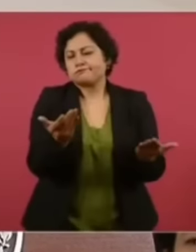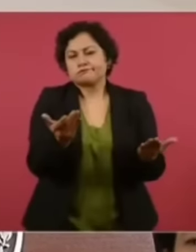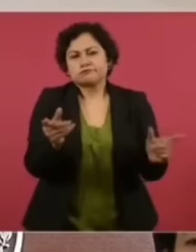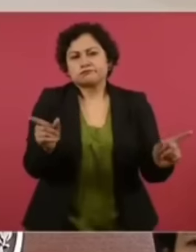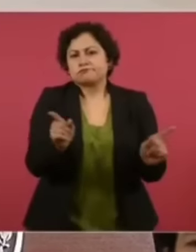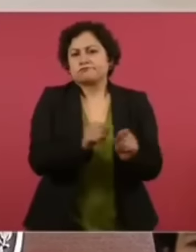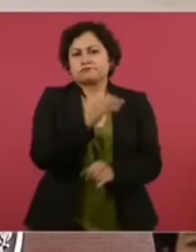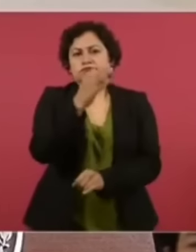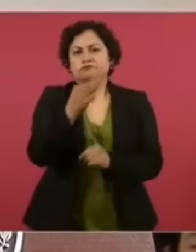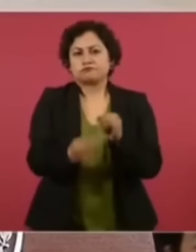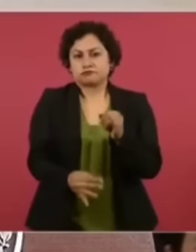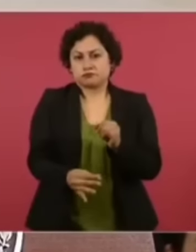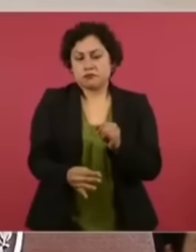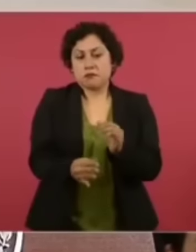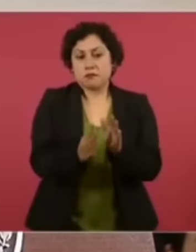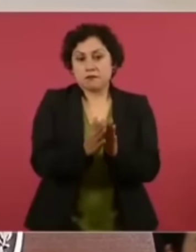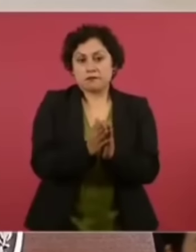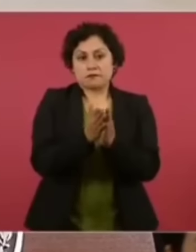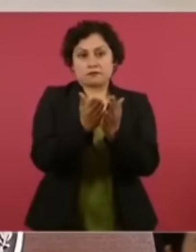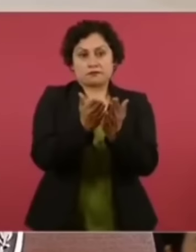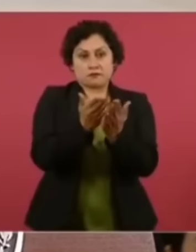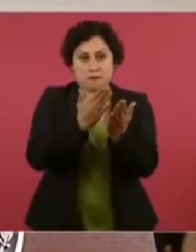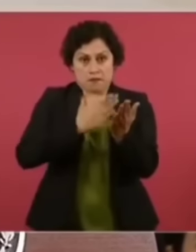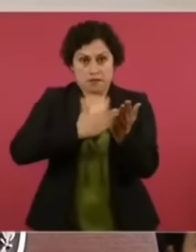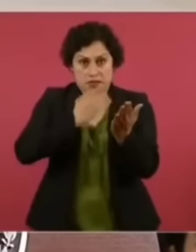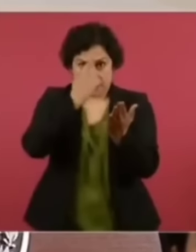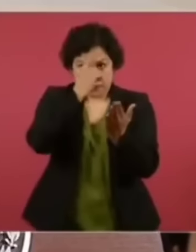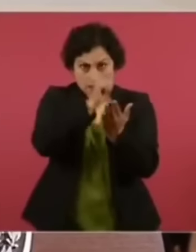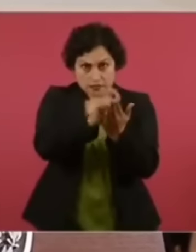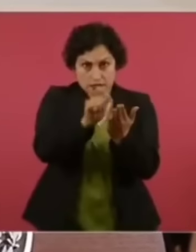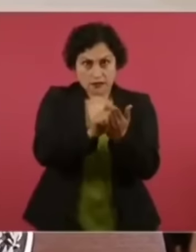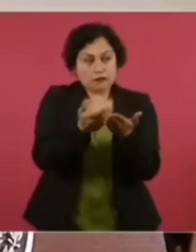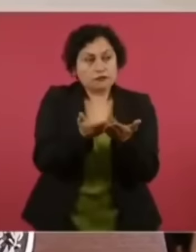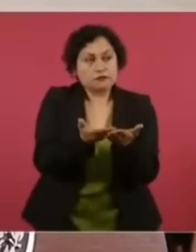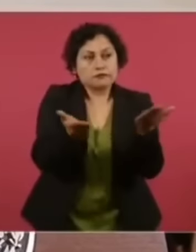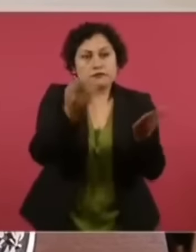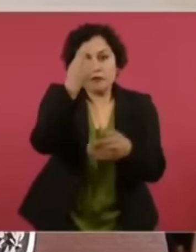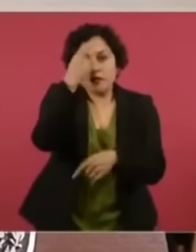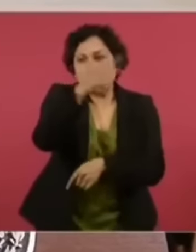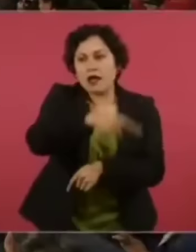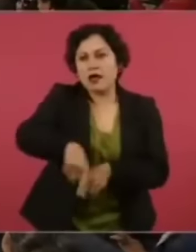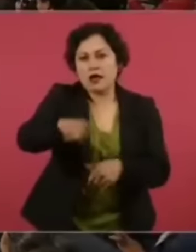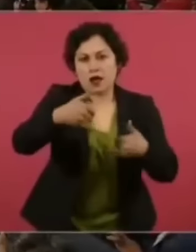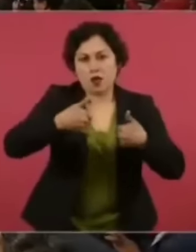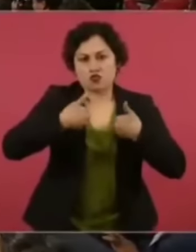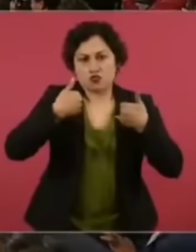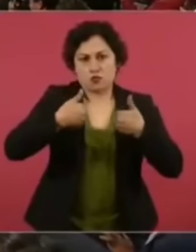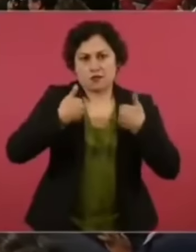porque a los jóvenes se los